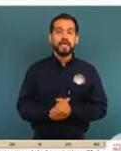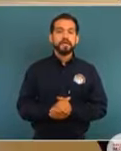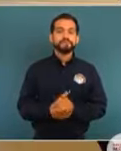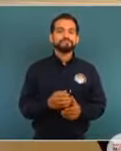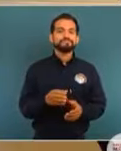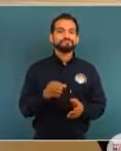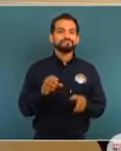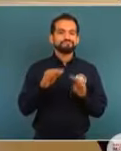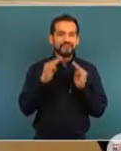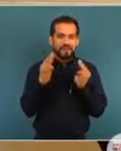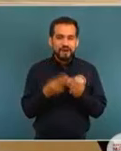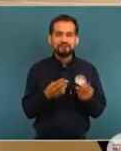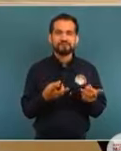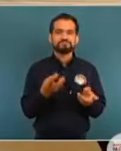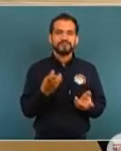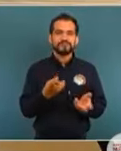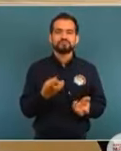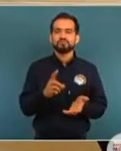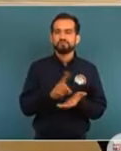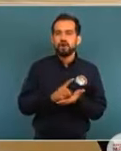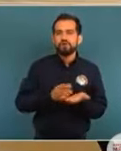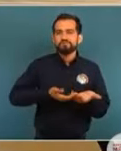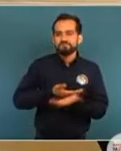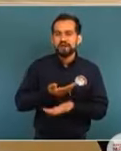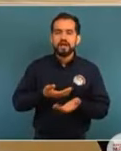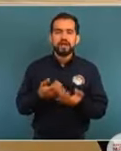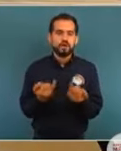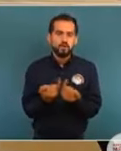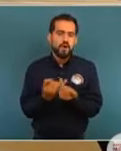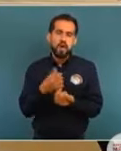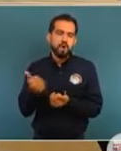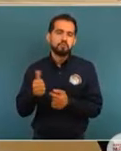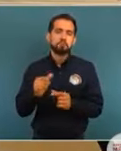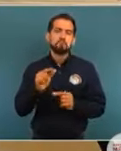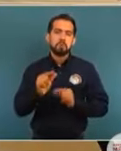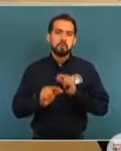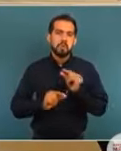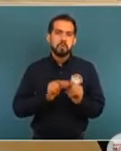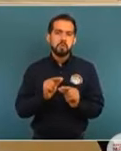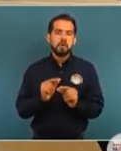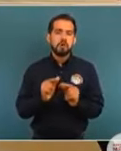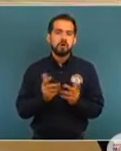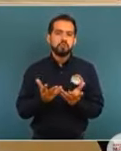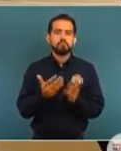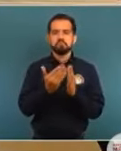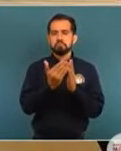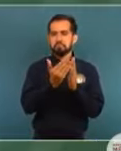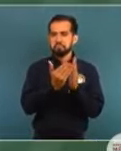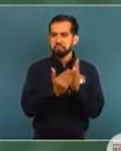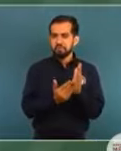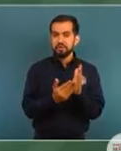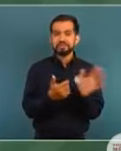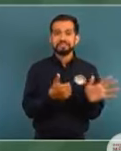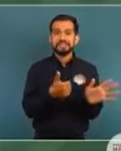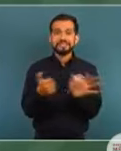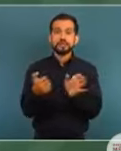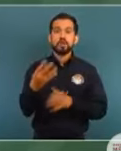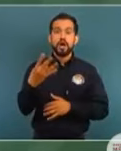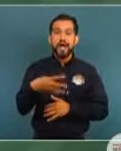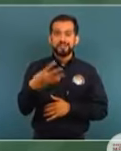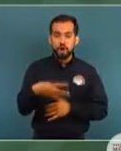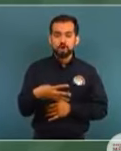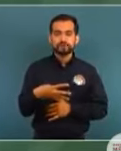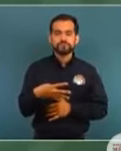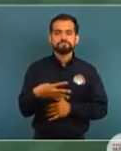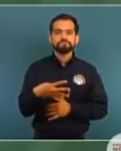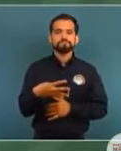narcomenudeo, este delito, al igual que los demás, con tendencias hacia la baja, 614